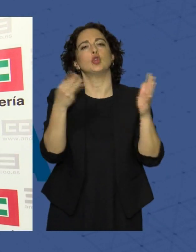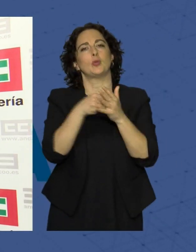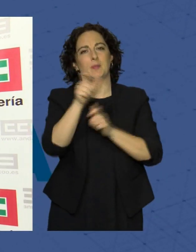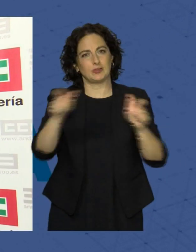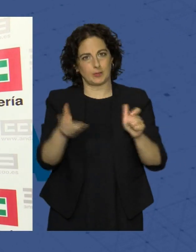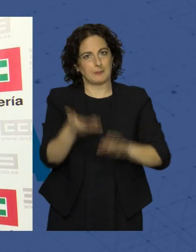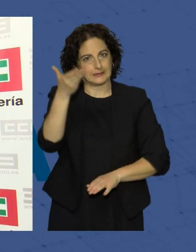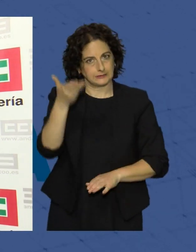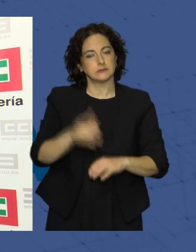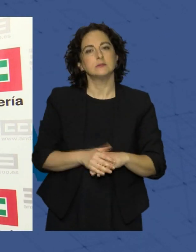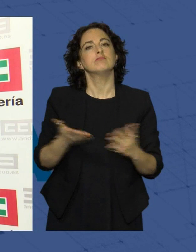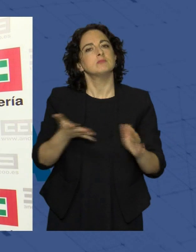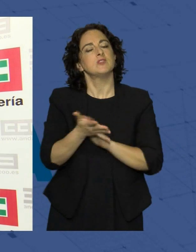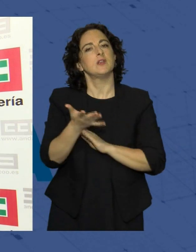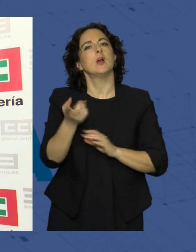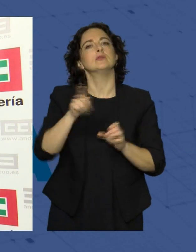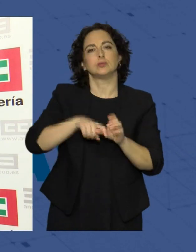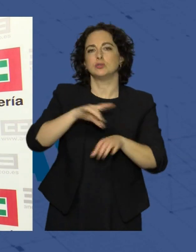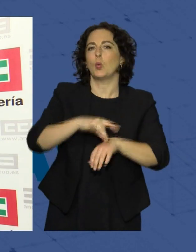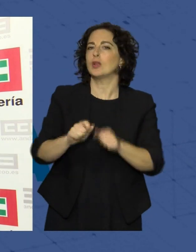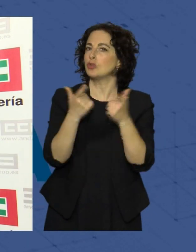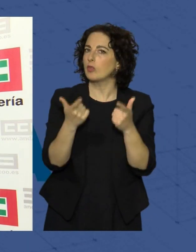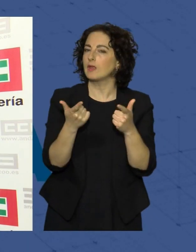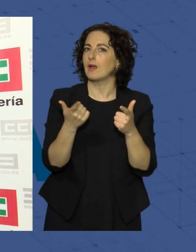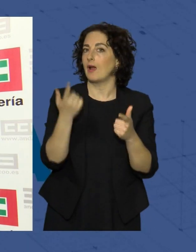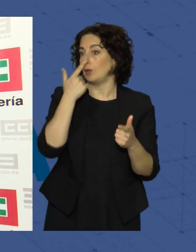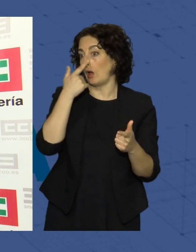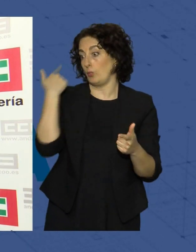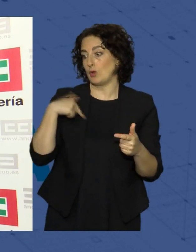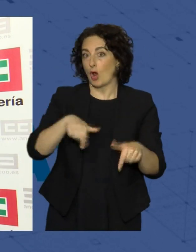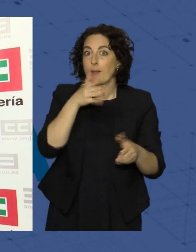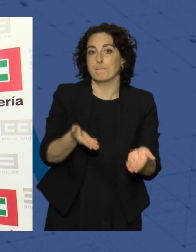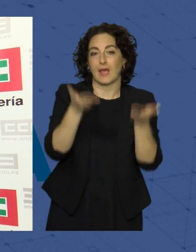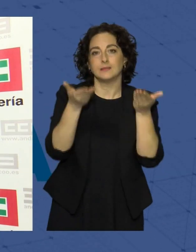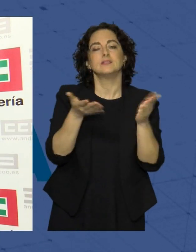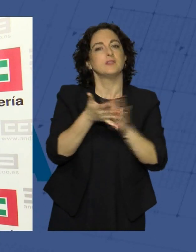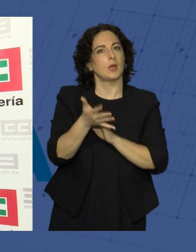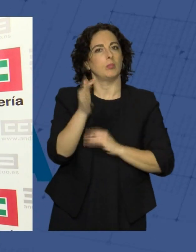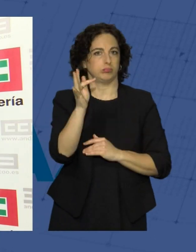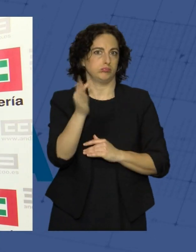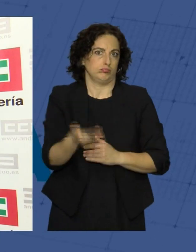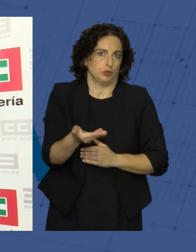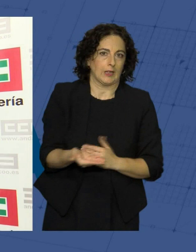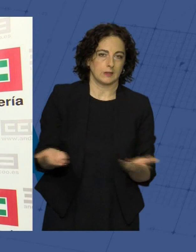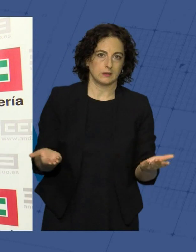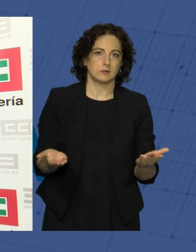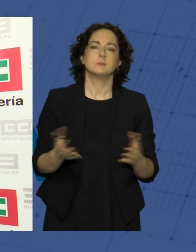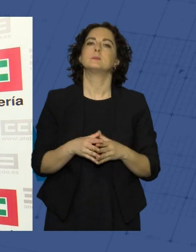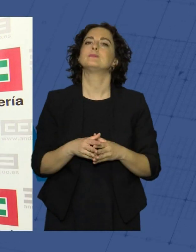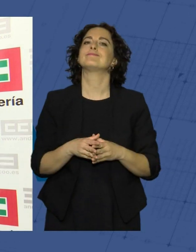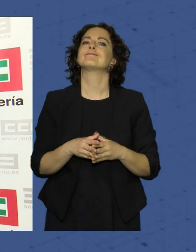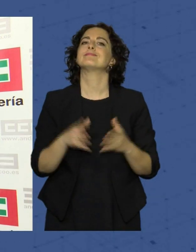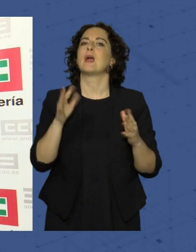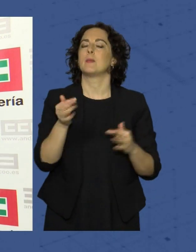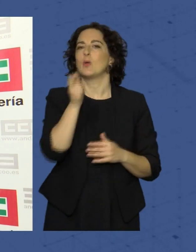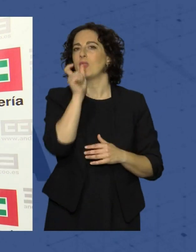personas que están cotizando a la Seguridad Social que hace un año, por lo tanto es una tendencia muy importante y además con un